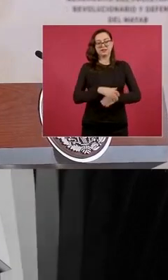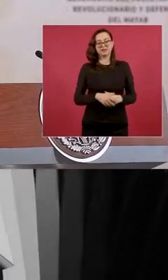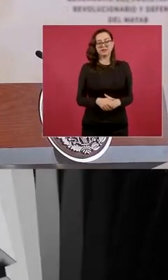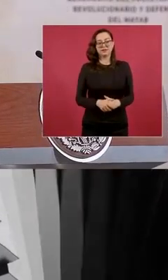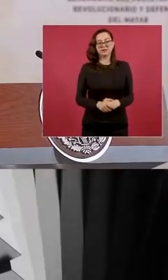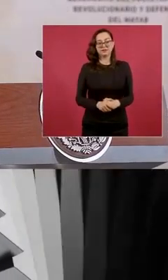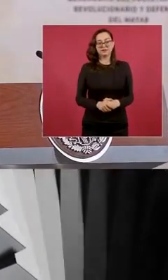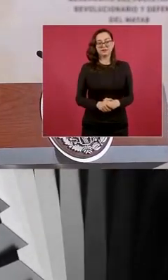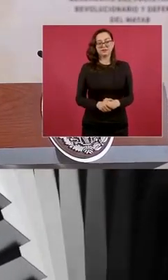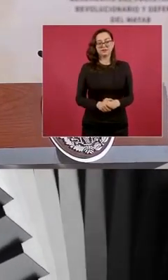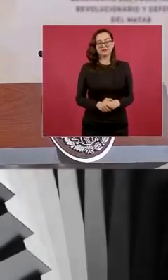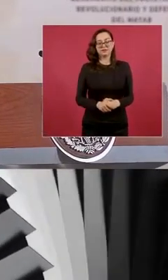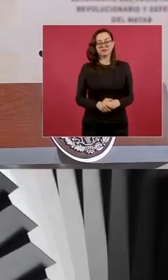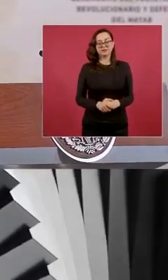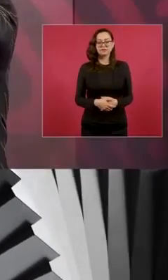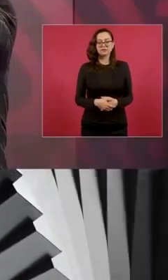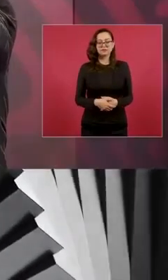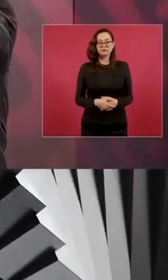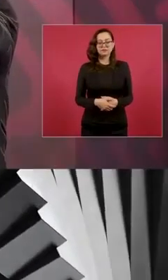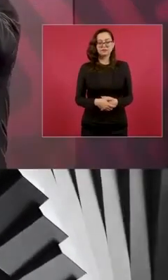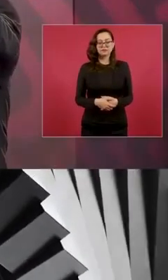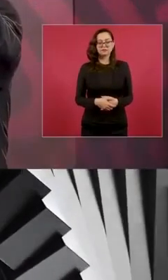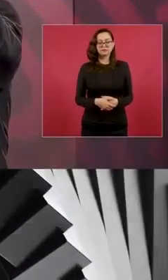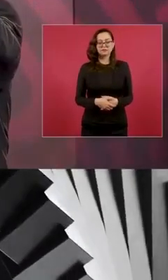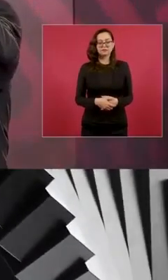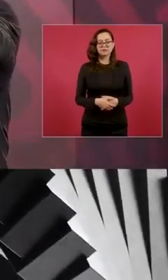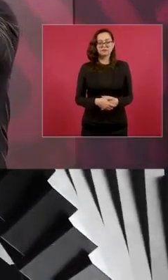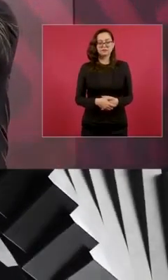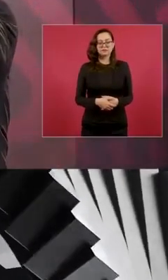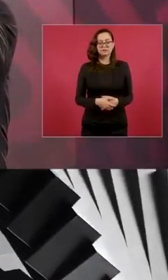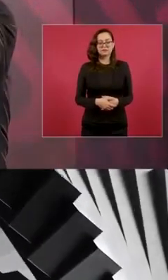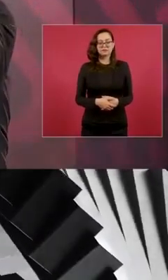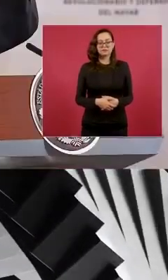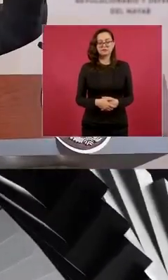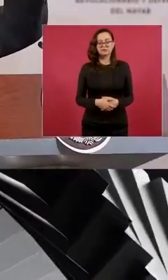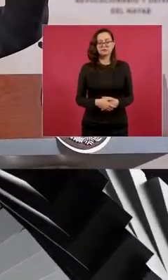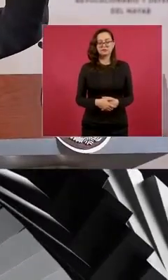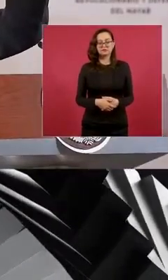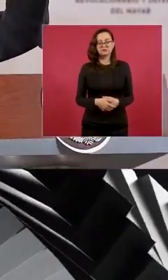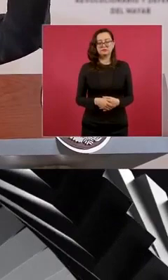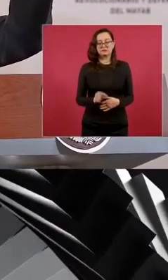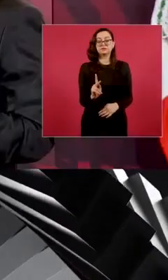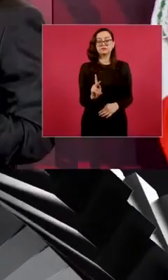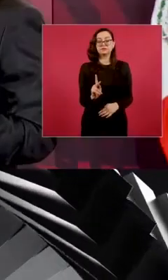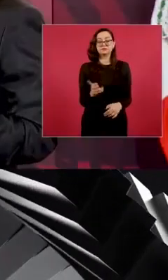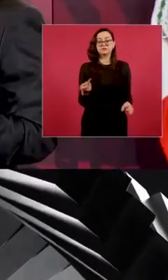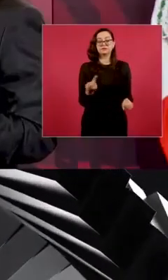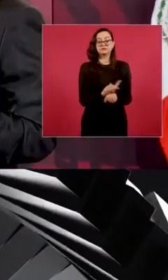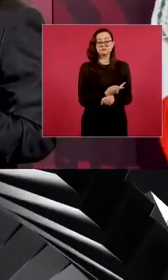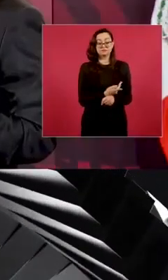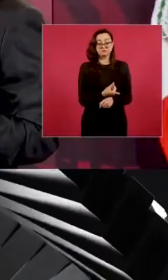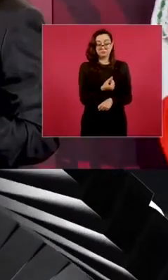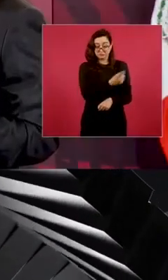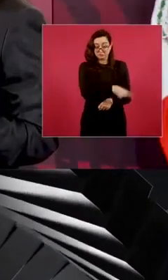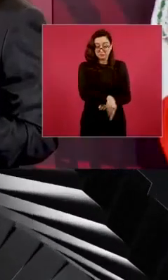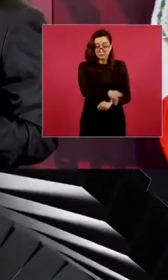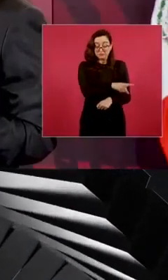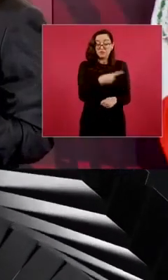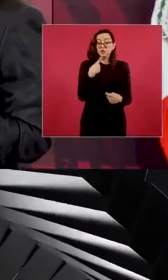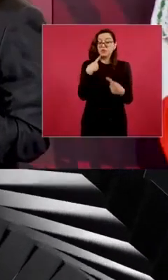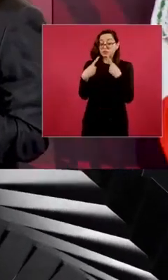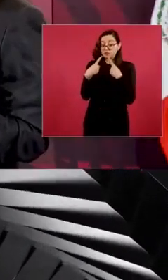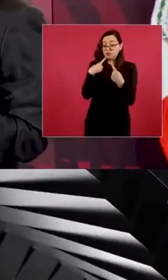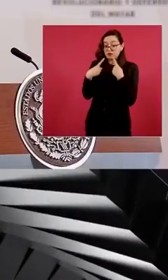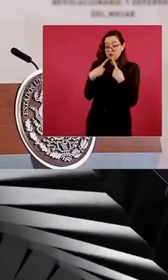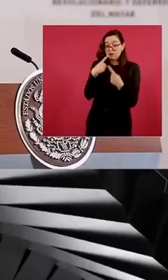ridículo al que puede llegar un jefe de Estado, estas imágenes, el presidente pidió a su vocero que le diera la evidencia